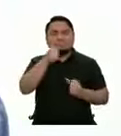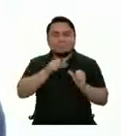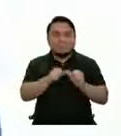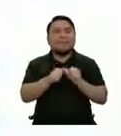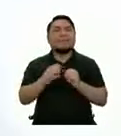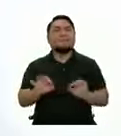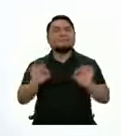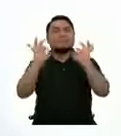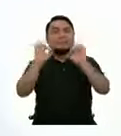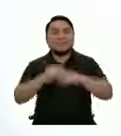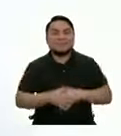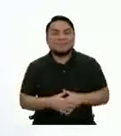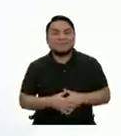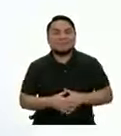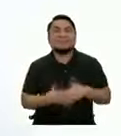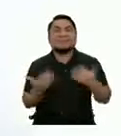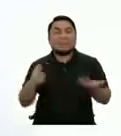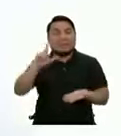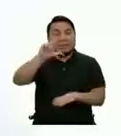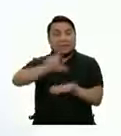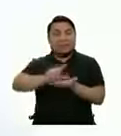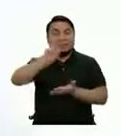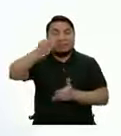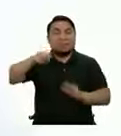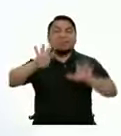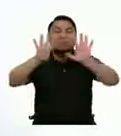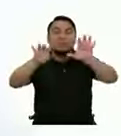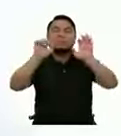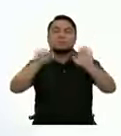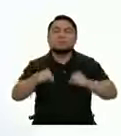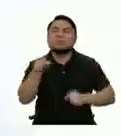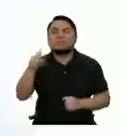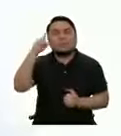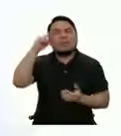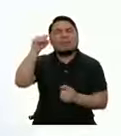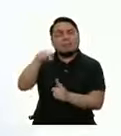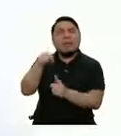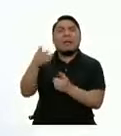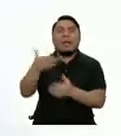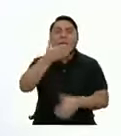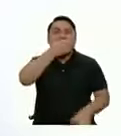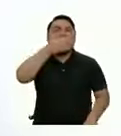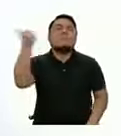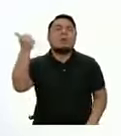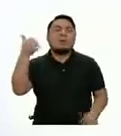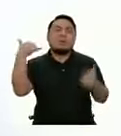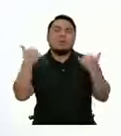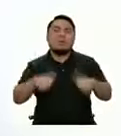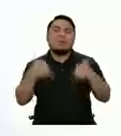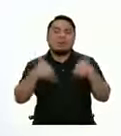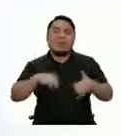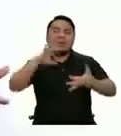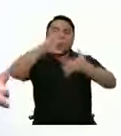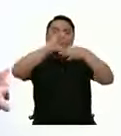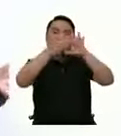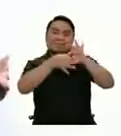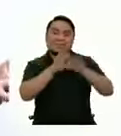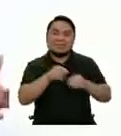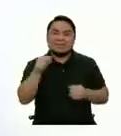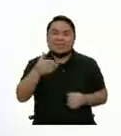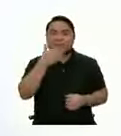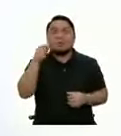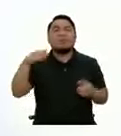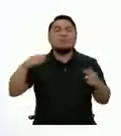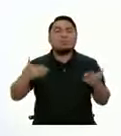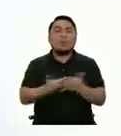excelencia Lima 2019 fue considerado como los mejores Juegos Panamericanos Abriendo una